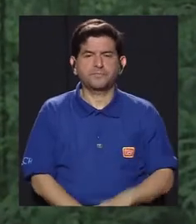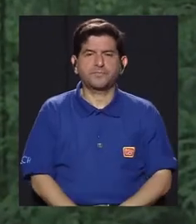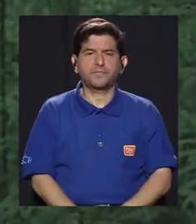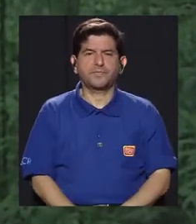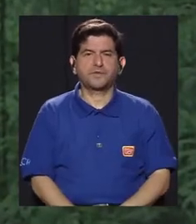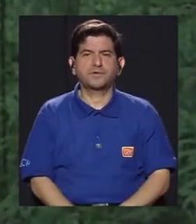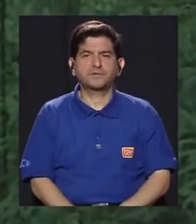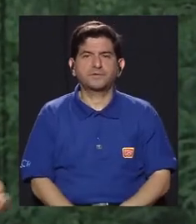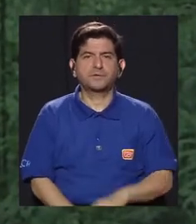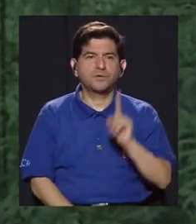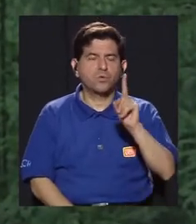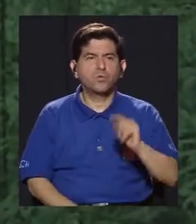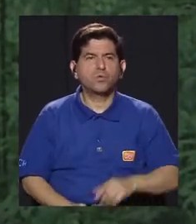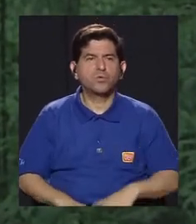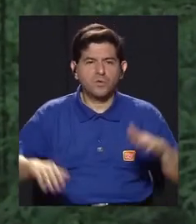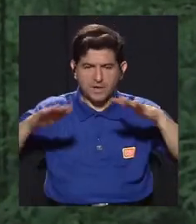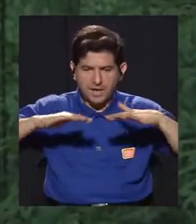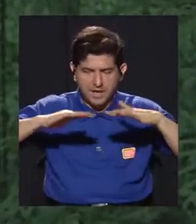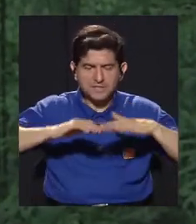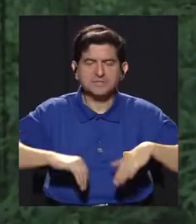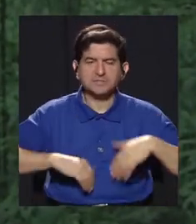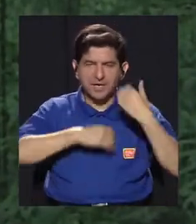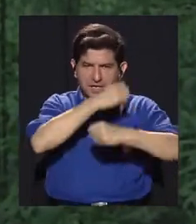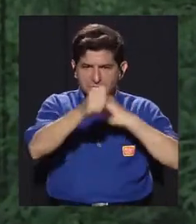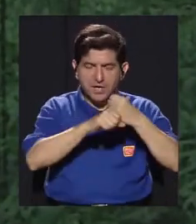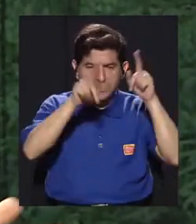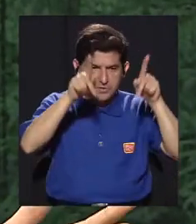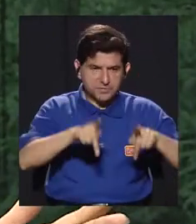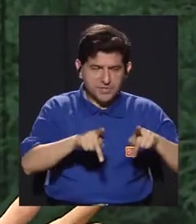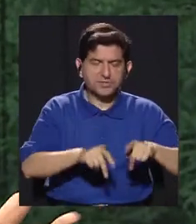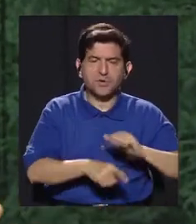es así, ¿verdad? Aquí hay dos, un rango de edad,